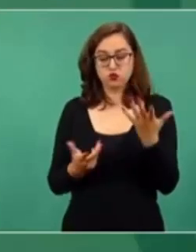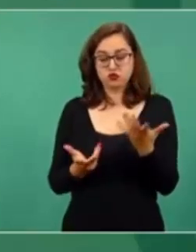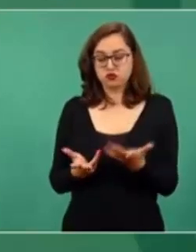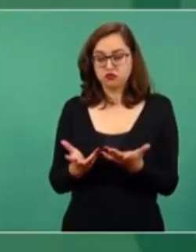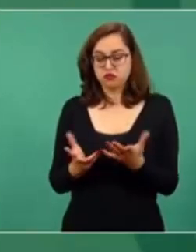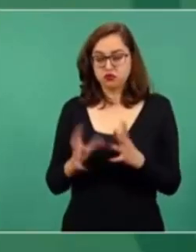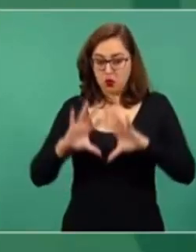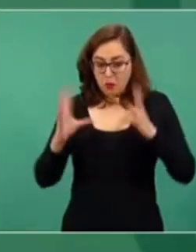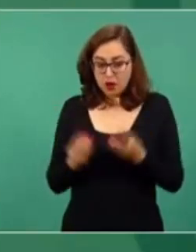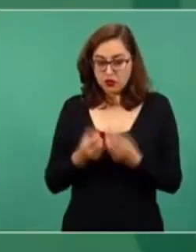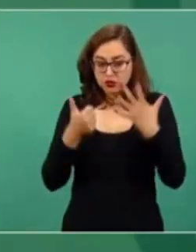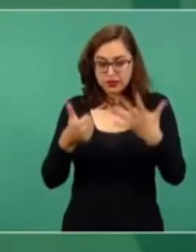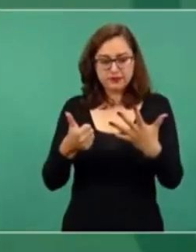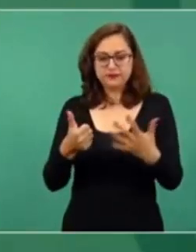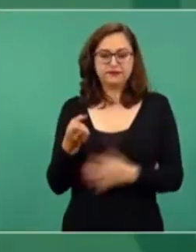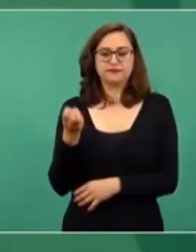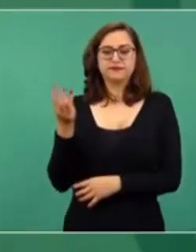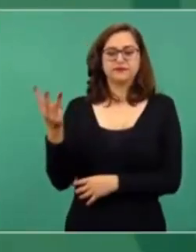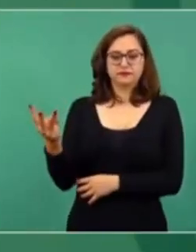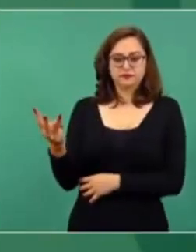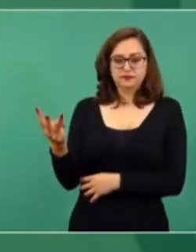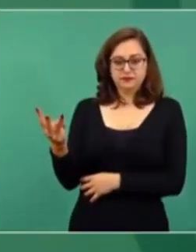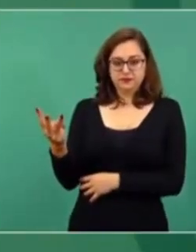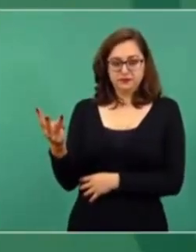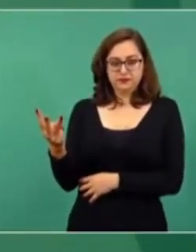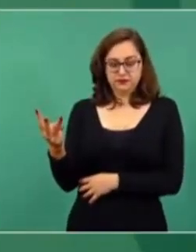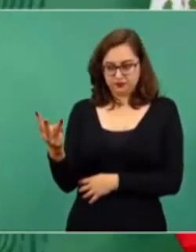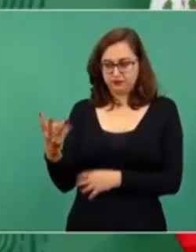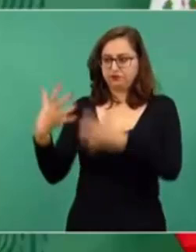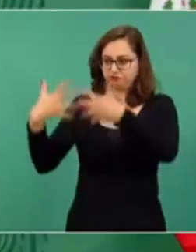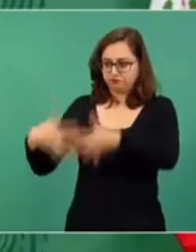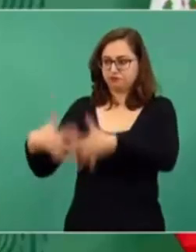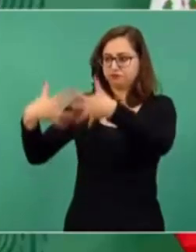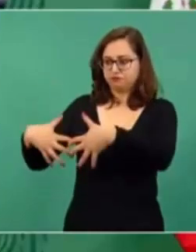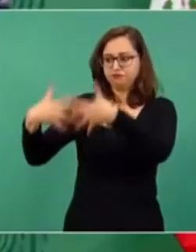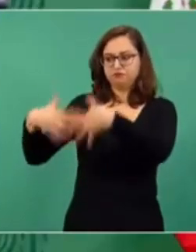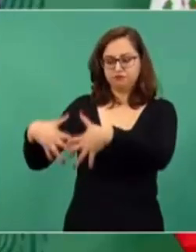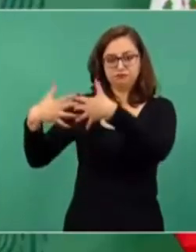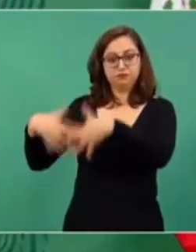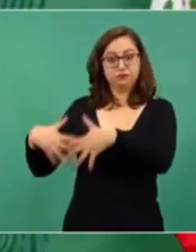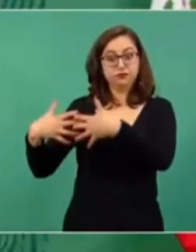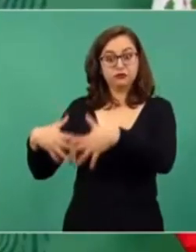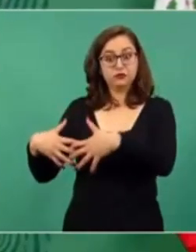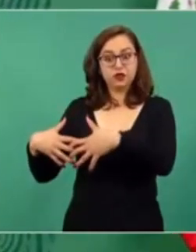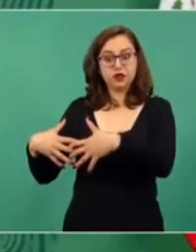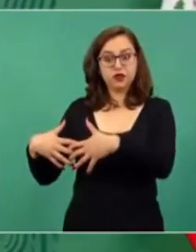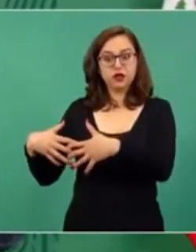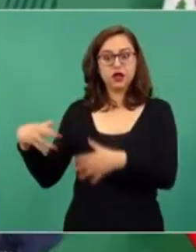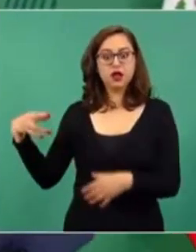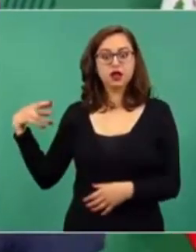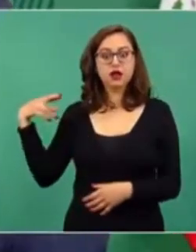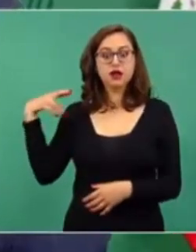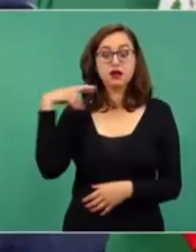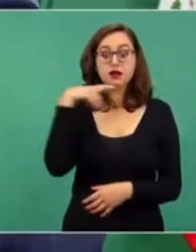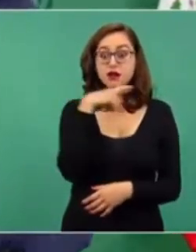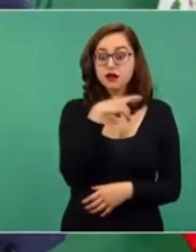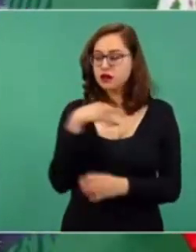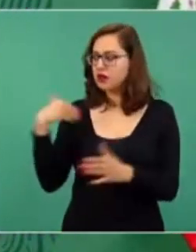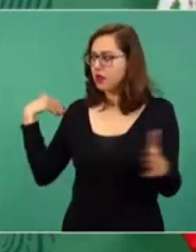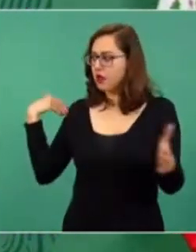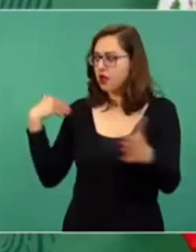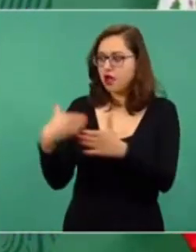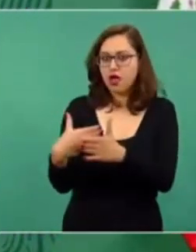turbinas, se incrementa en los primeros seis meses, y esto lo puedo probar,